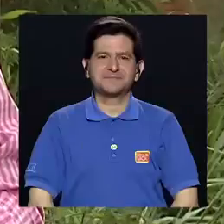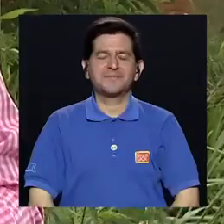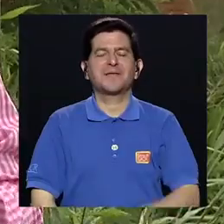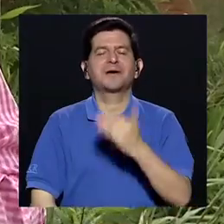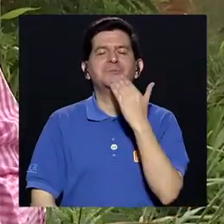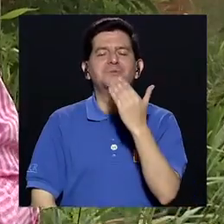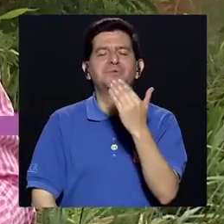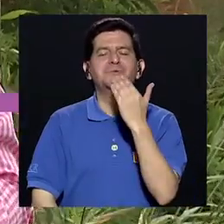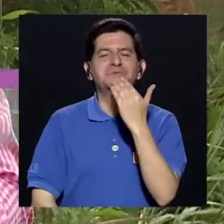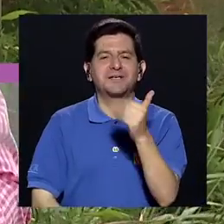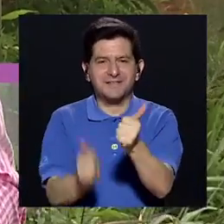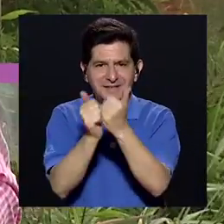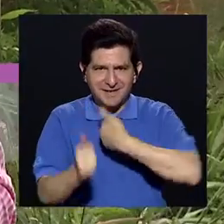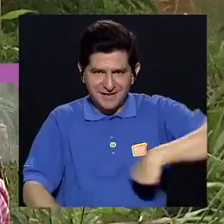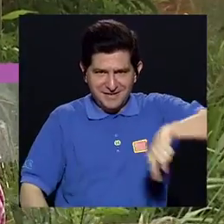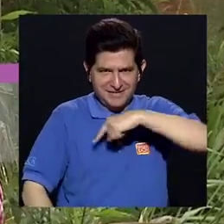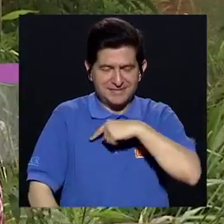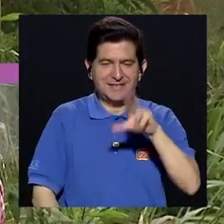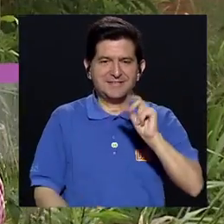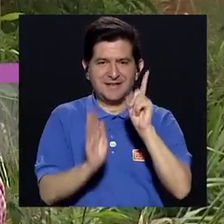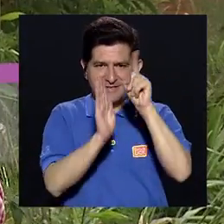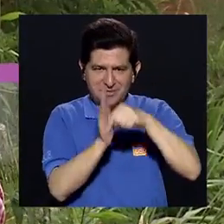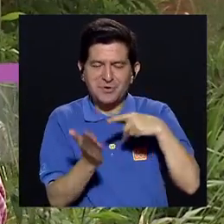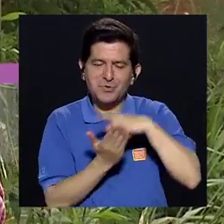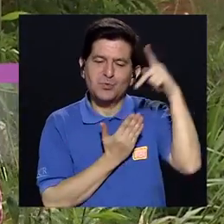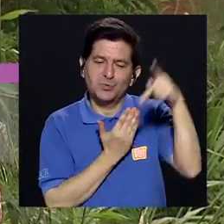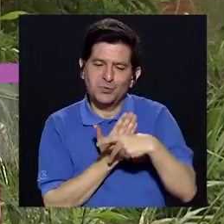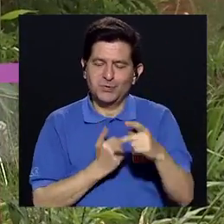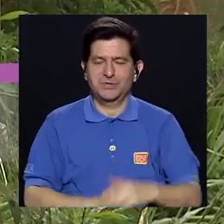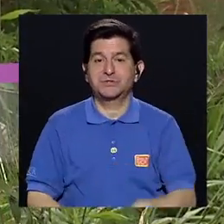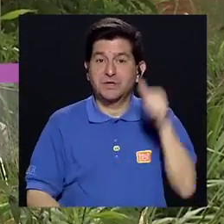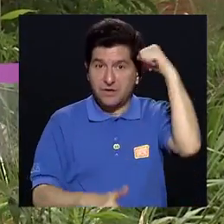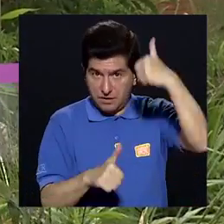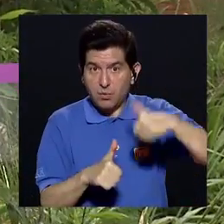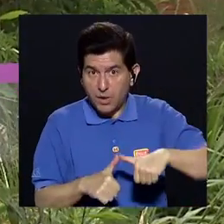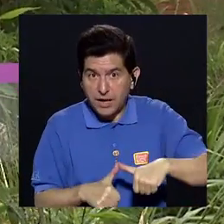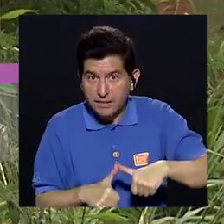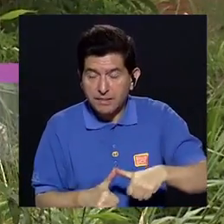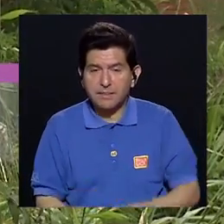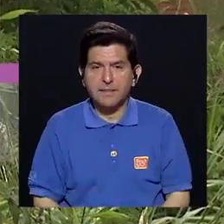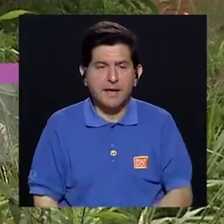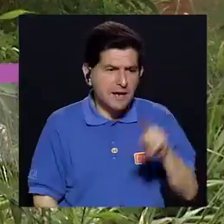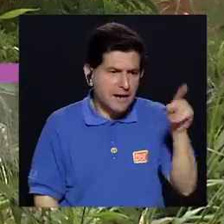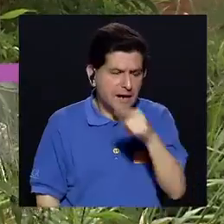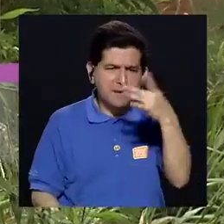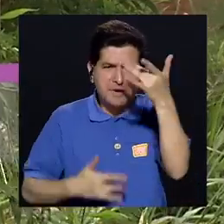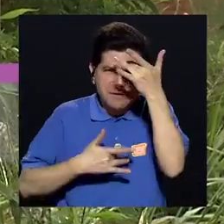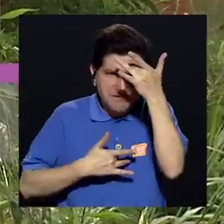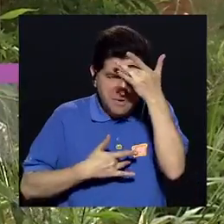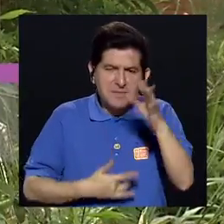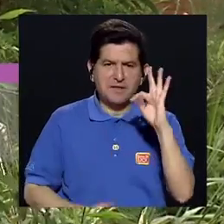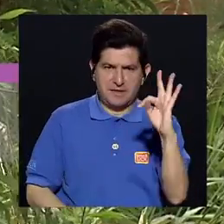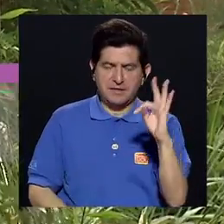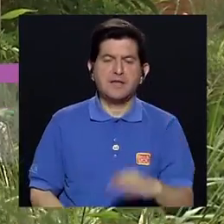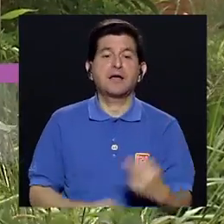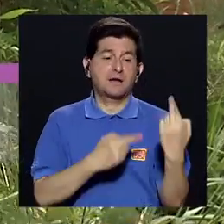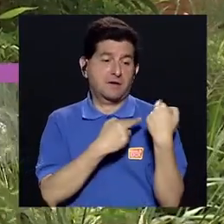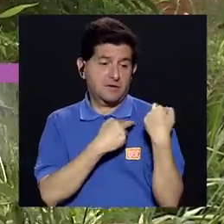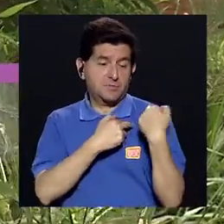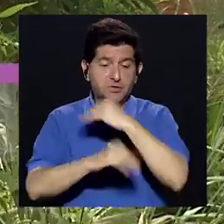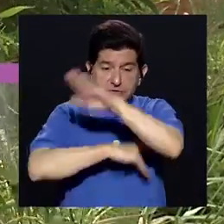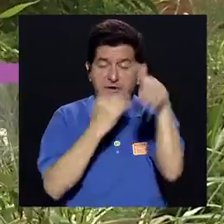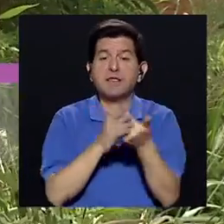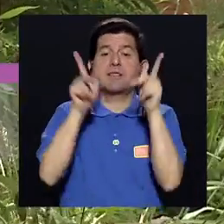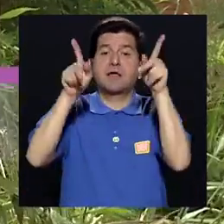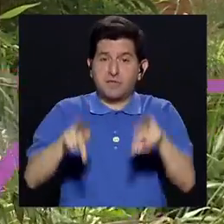No gracias Por acompañarnos En esta media hora De programa Recuerden que La erradicación De la tuberculosis Es